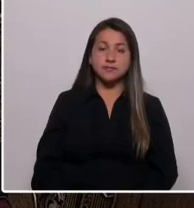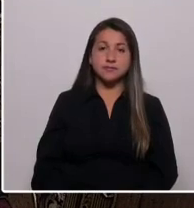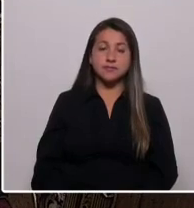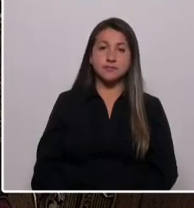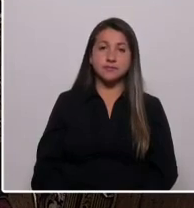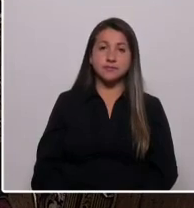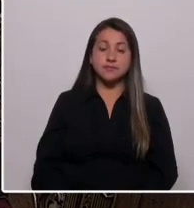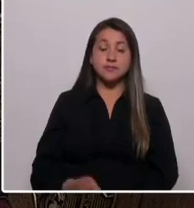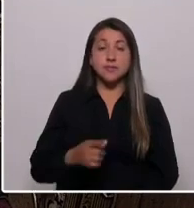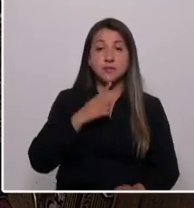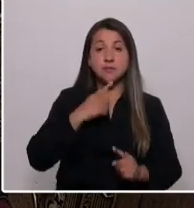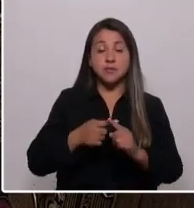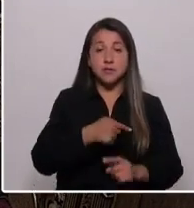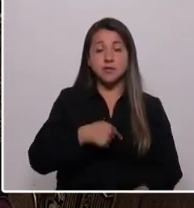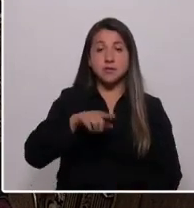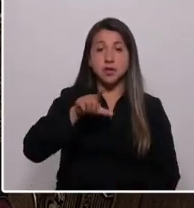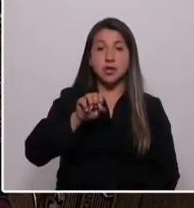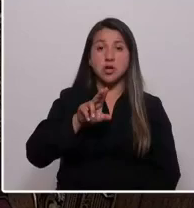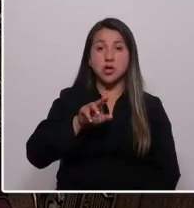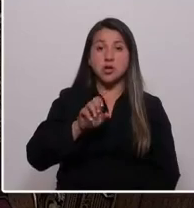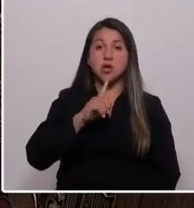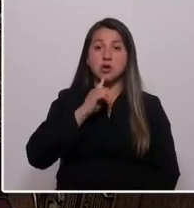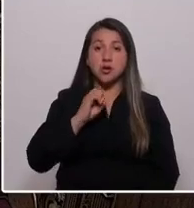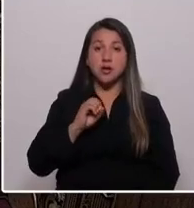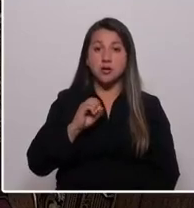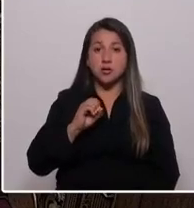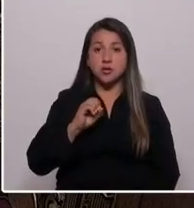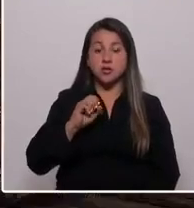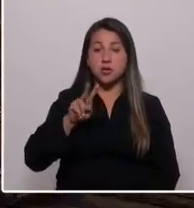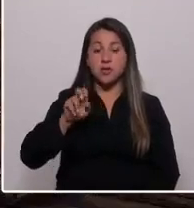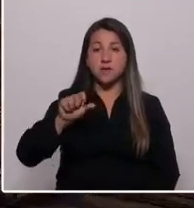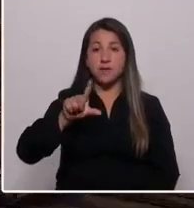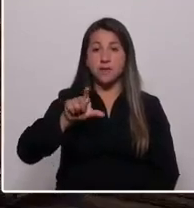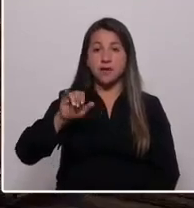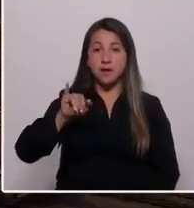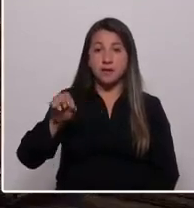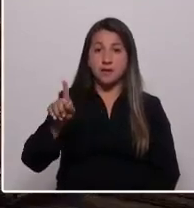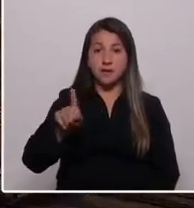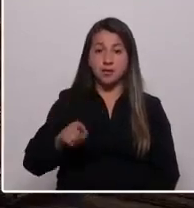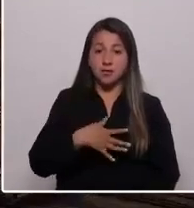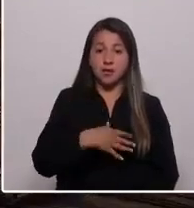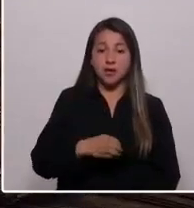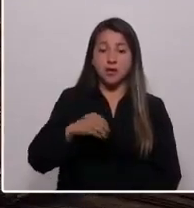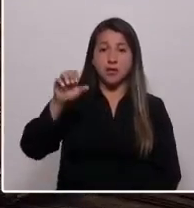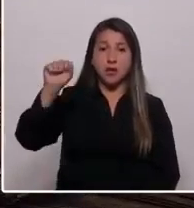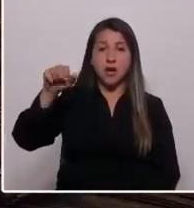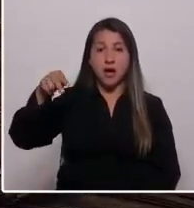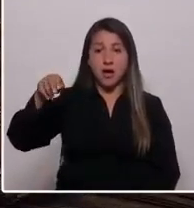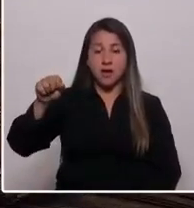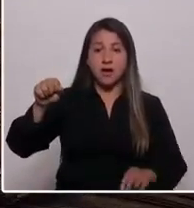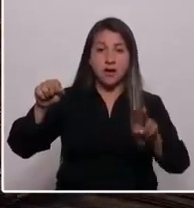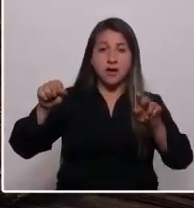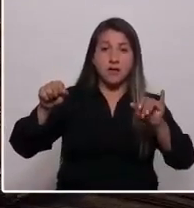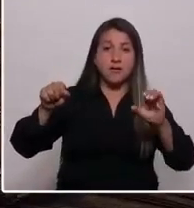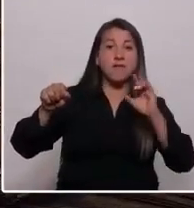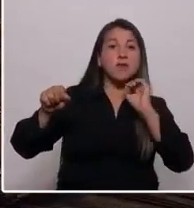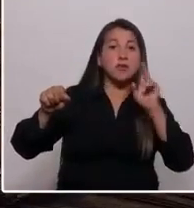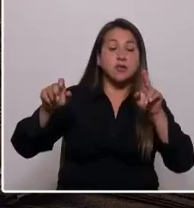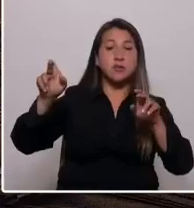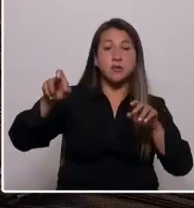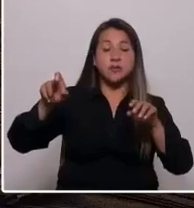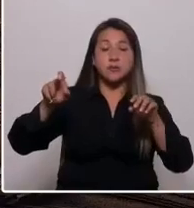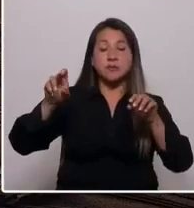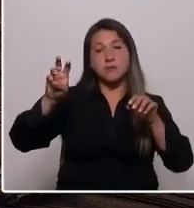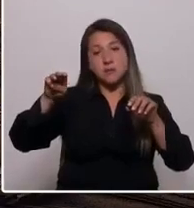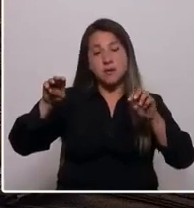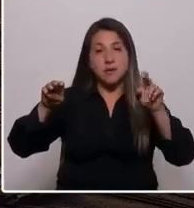Mi nombre es Loreto Cristina Vallejos Dávila, hija de Ana y Víctor, hermana de Javier, madre de